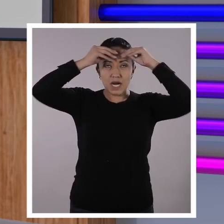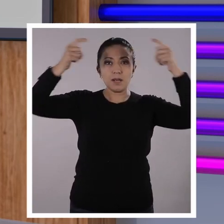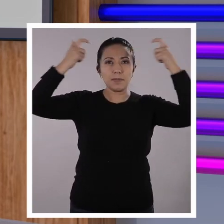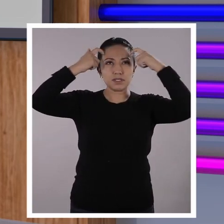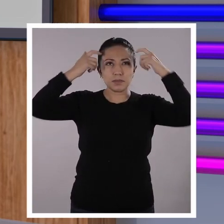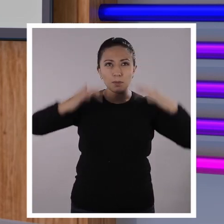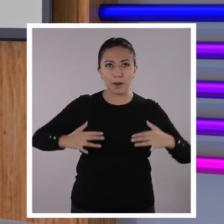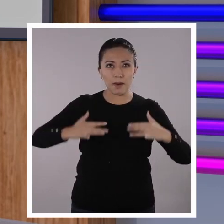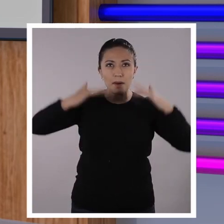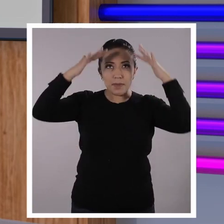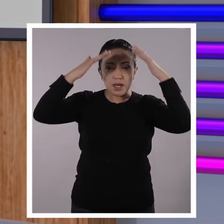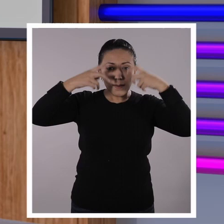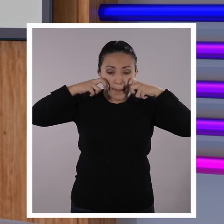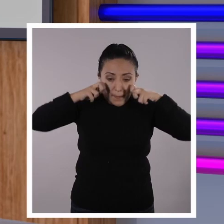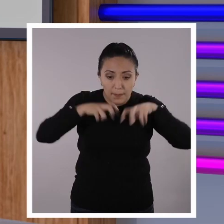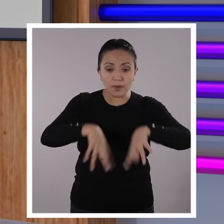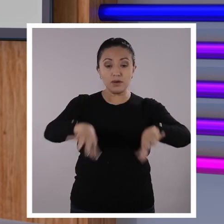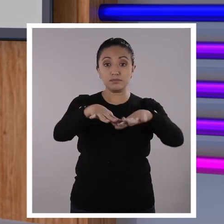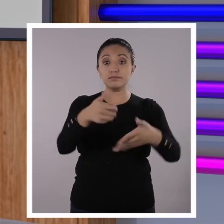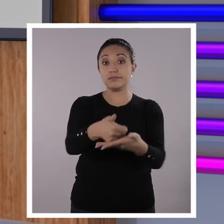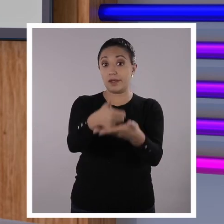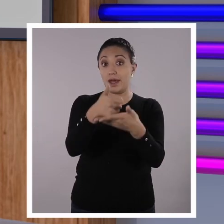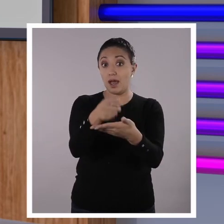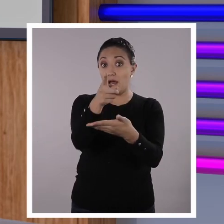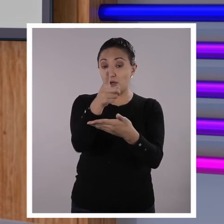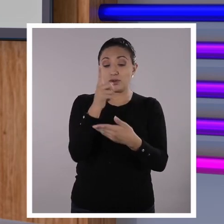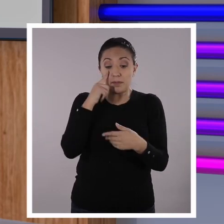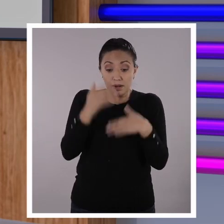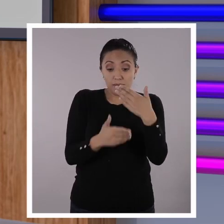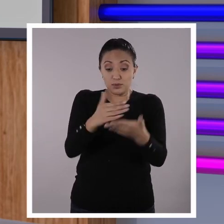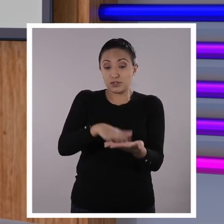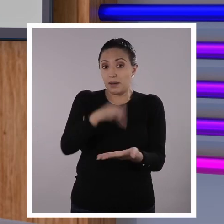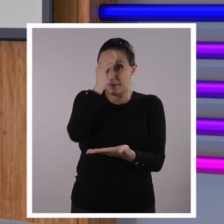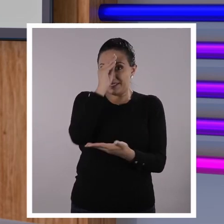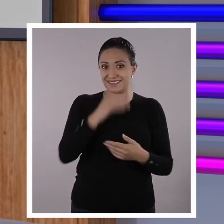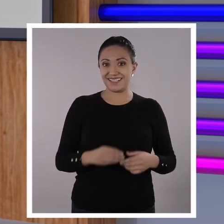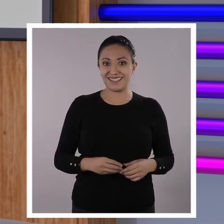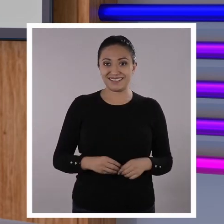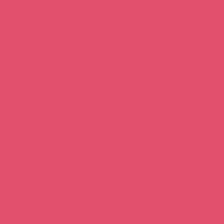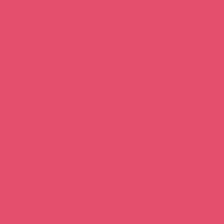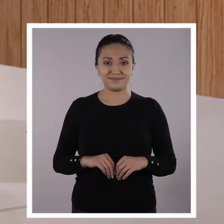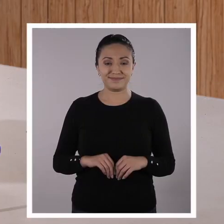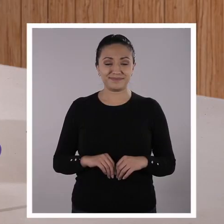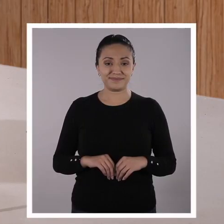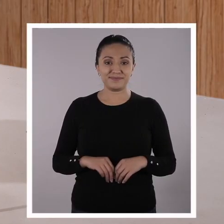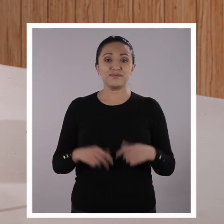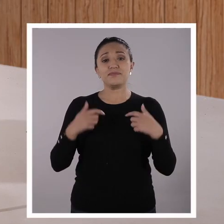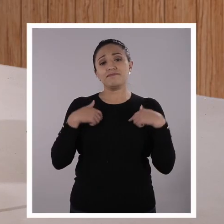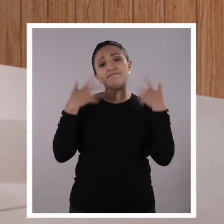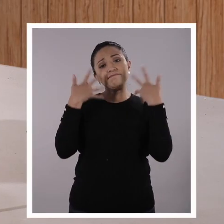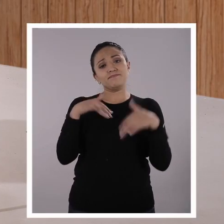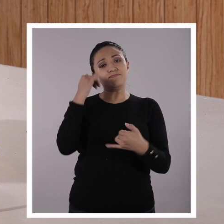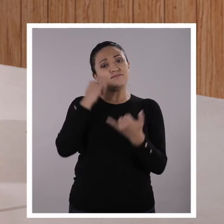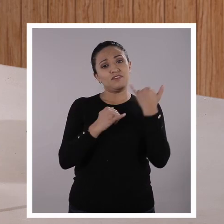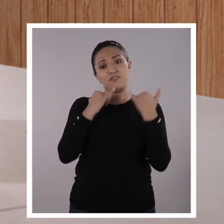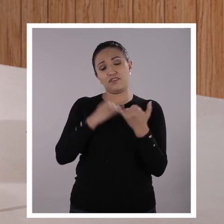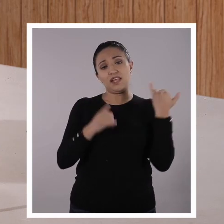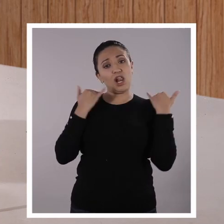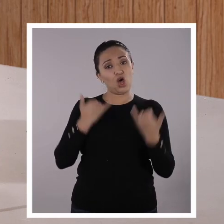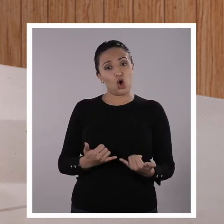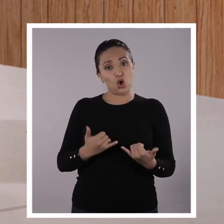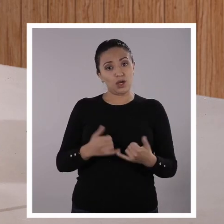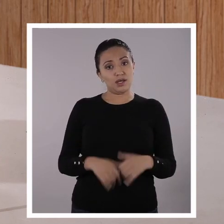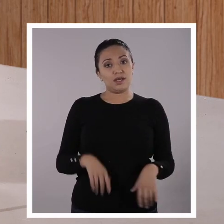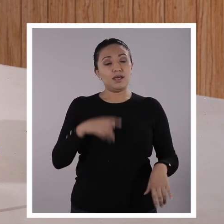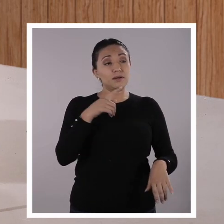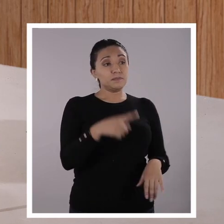pensamiento y hacerlo visible te va a ayudar en este proceso de aprendizaje. Y vamos llegando al final del programa del día de hoy.